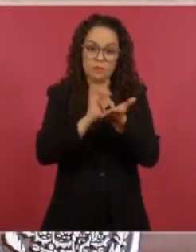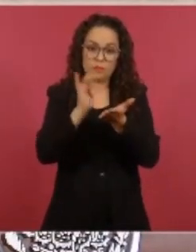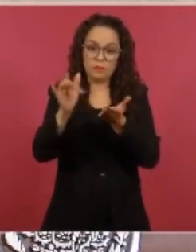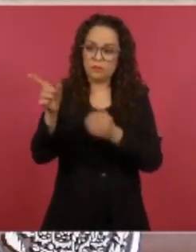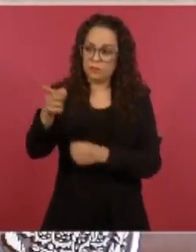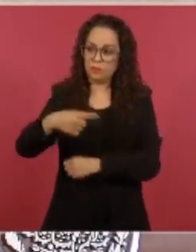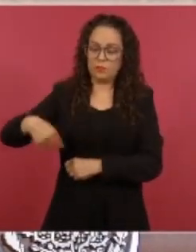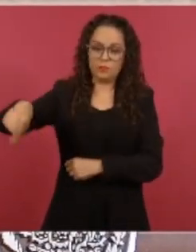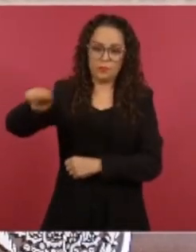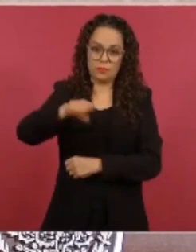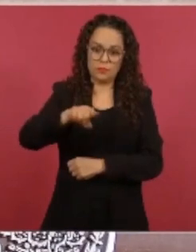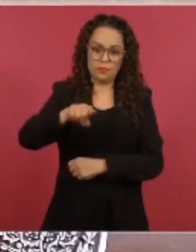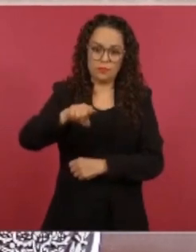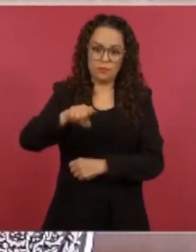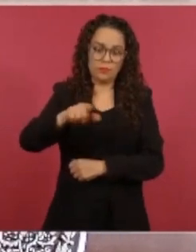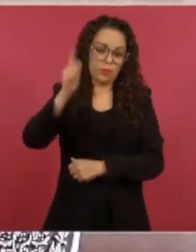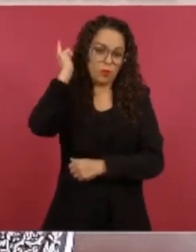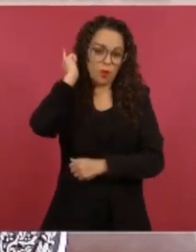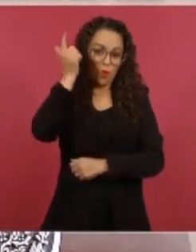ojalá y les vaya muy bien.